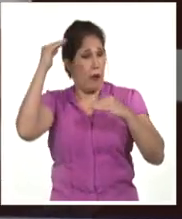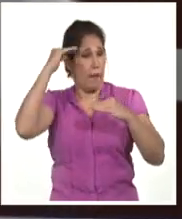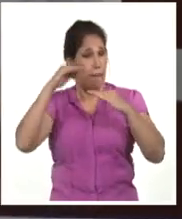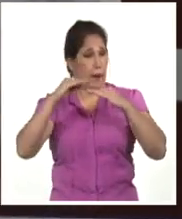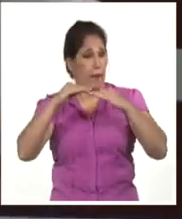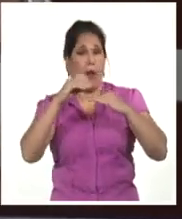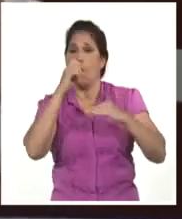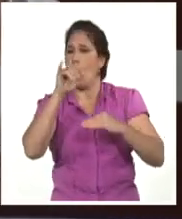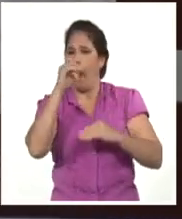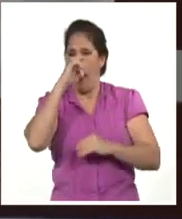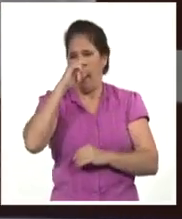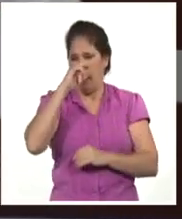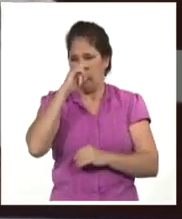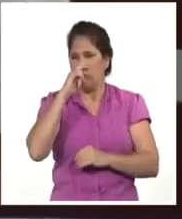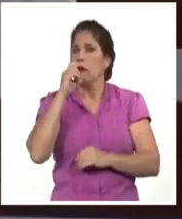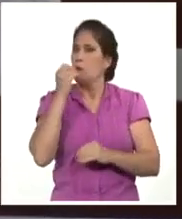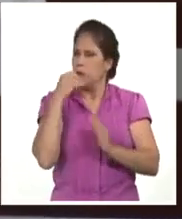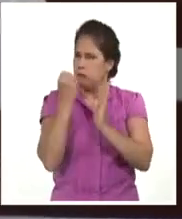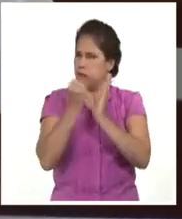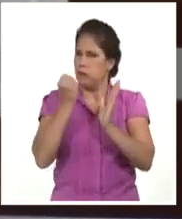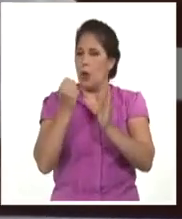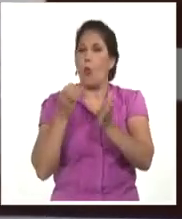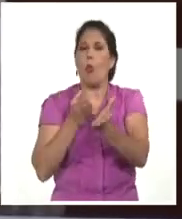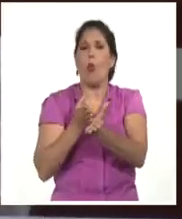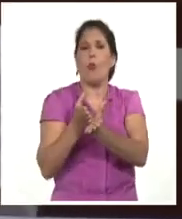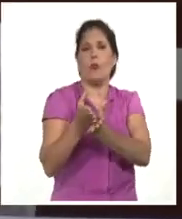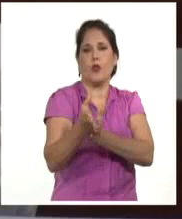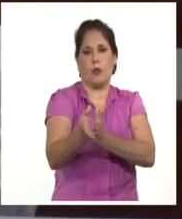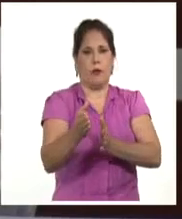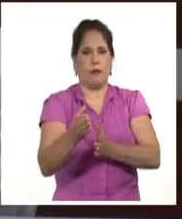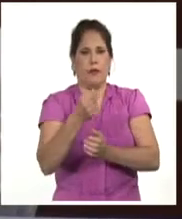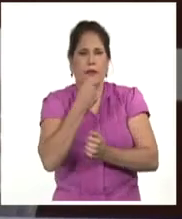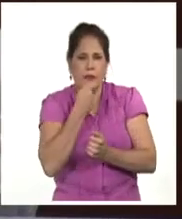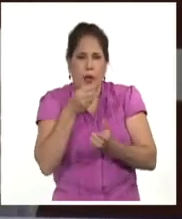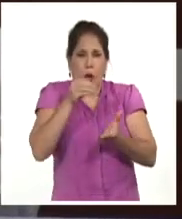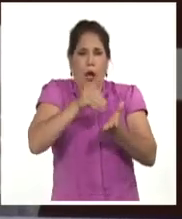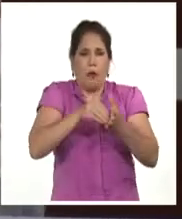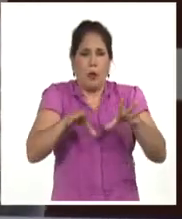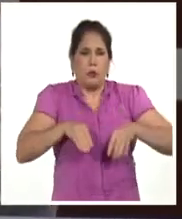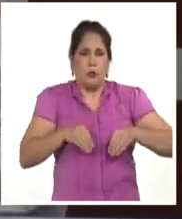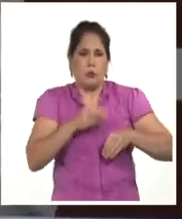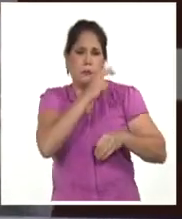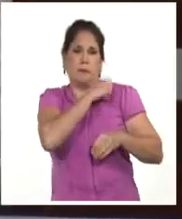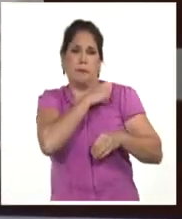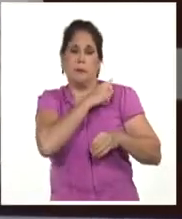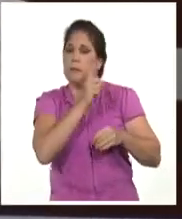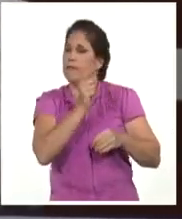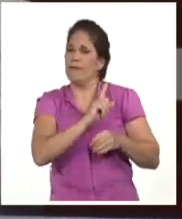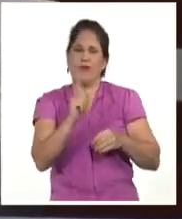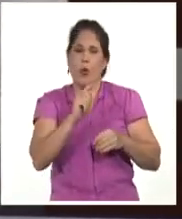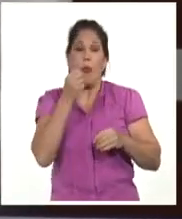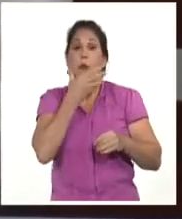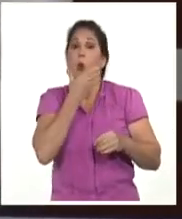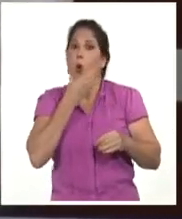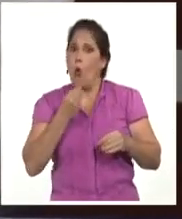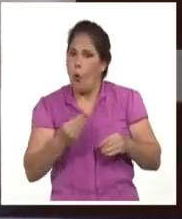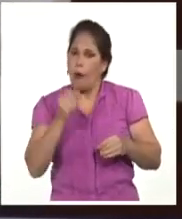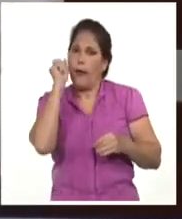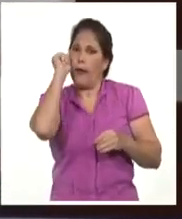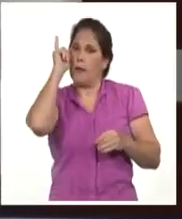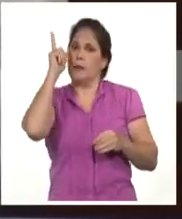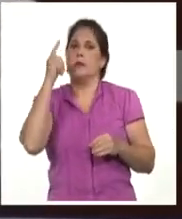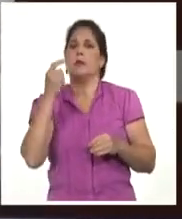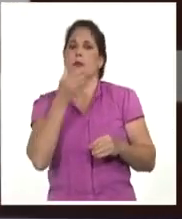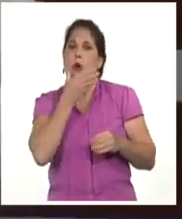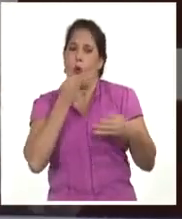edades que permita garantizar la continuidad con esa integración de la experiencia con